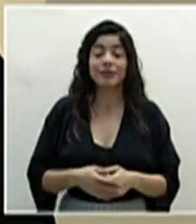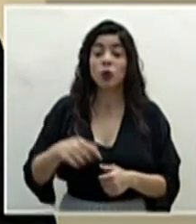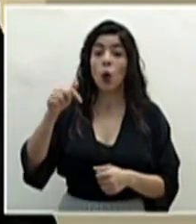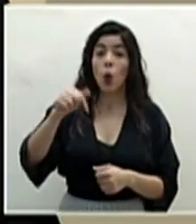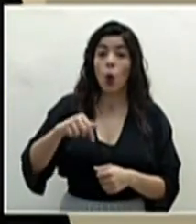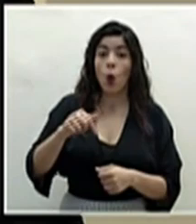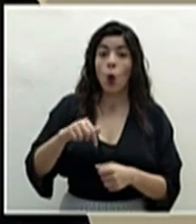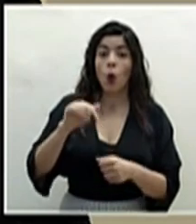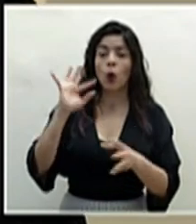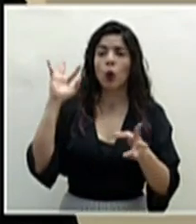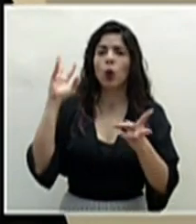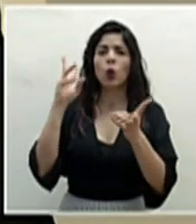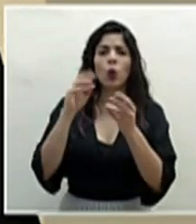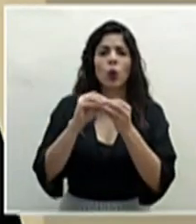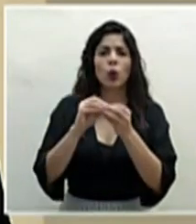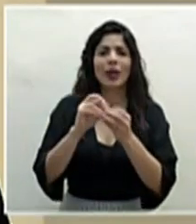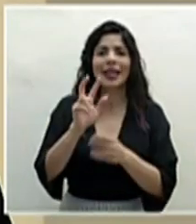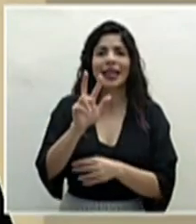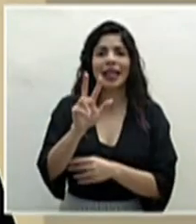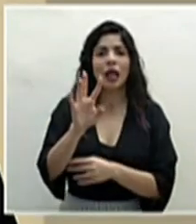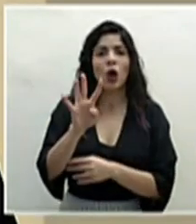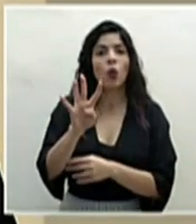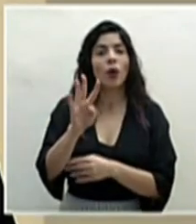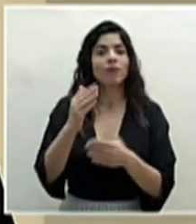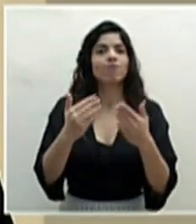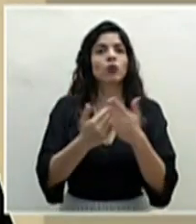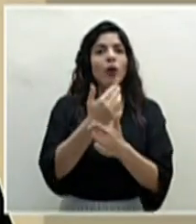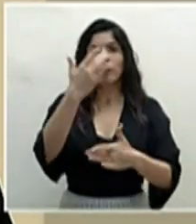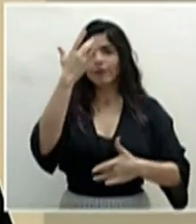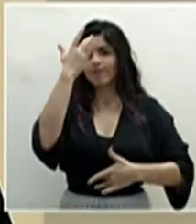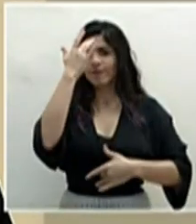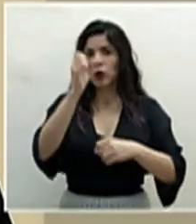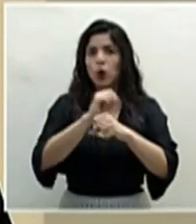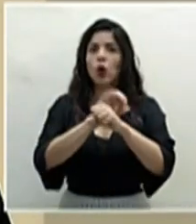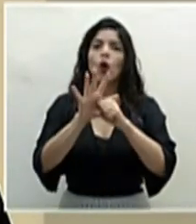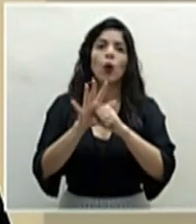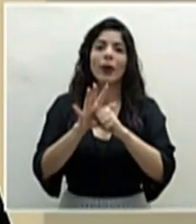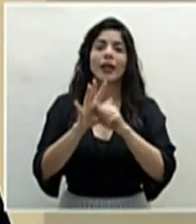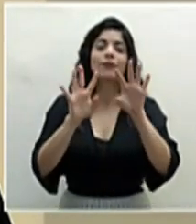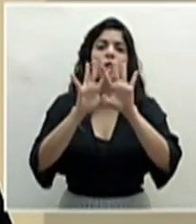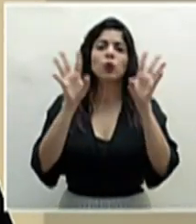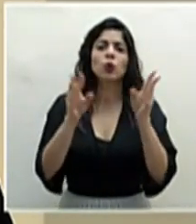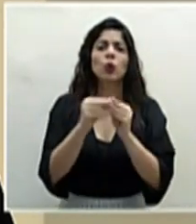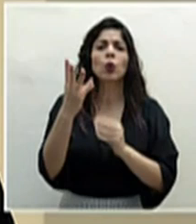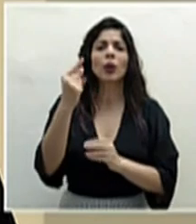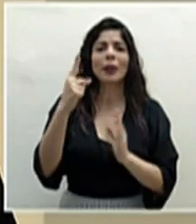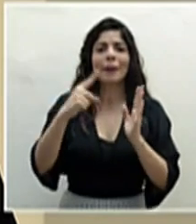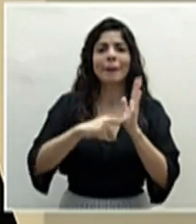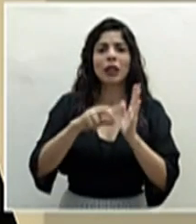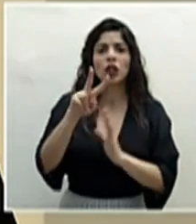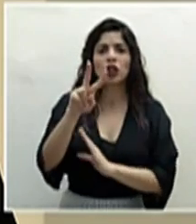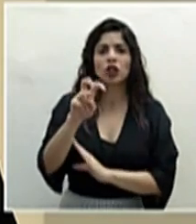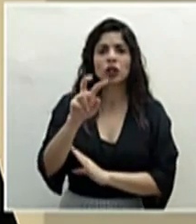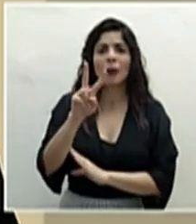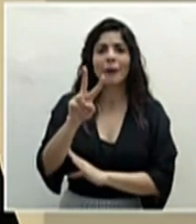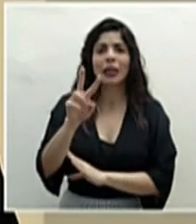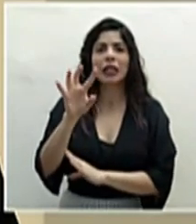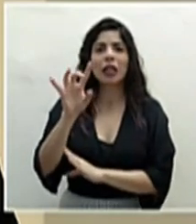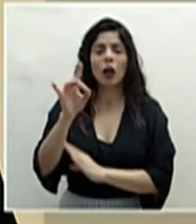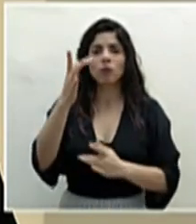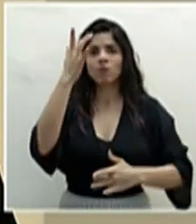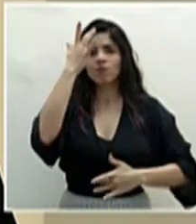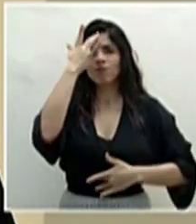día de hoy, registran 34 casos nuevos de COVID-19, para un total de 1,228 casos